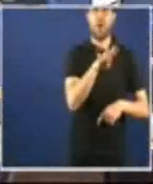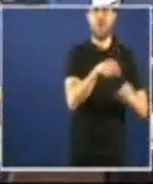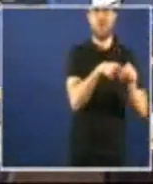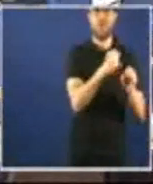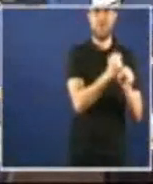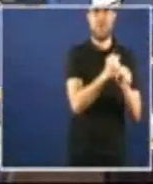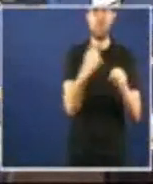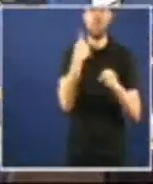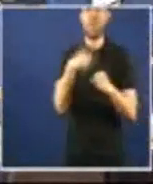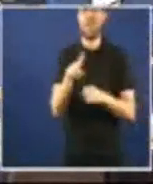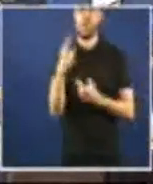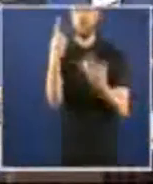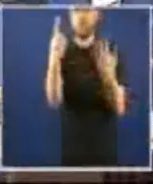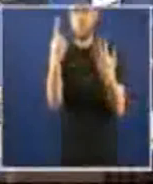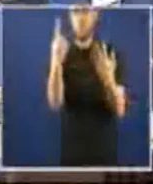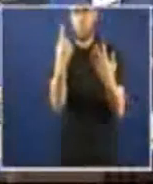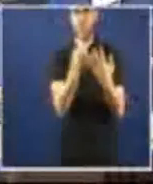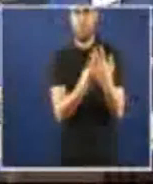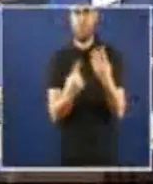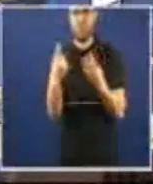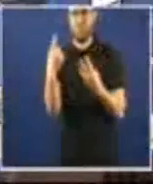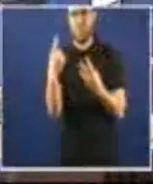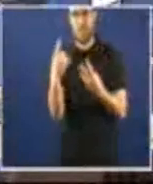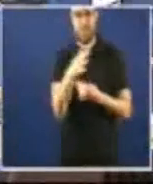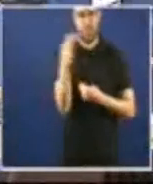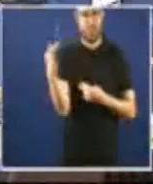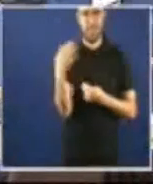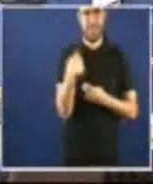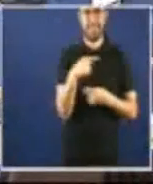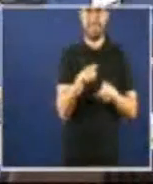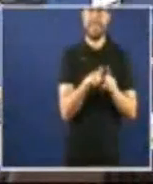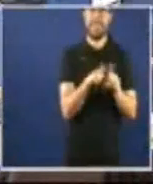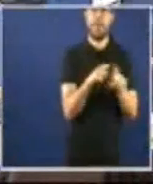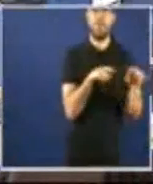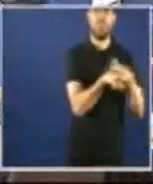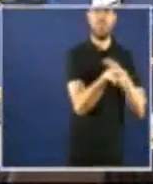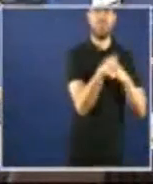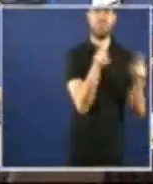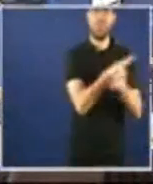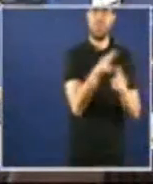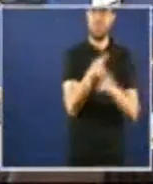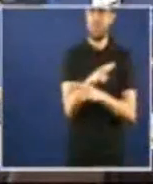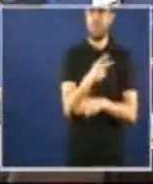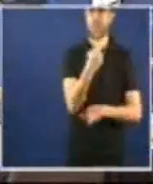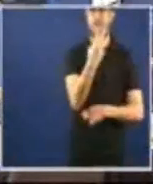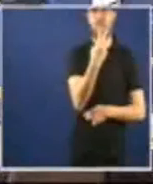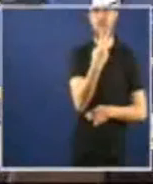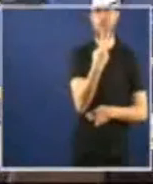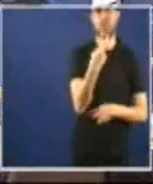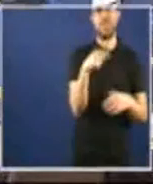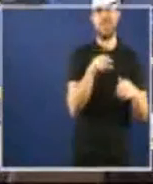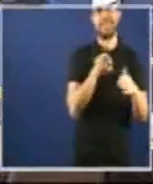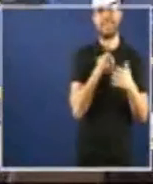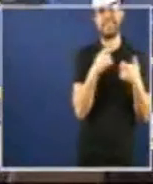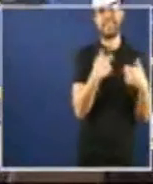existían cando ele chegou se a índo en gadimo o proceso de exterminio dos outros sectores chaves especialmente nunha